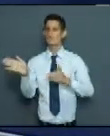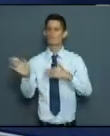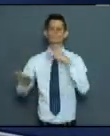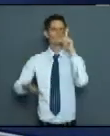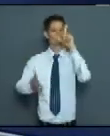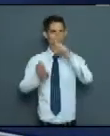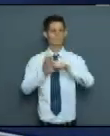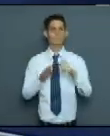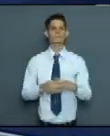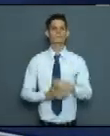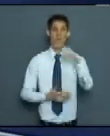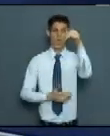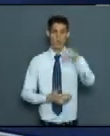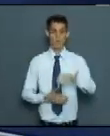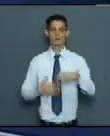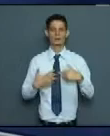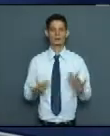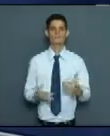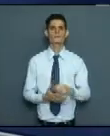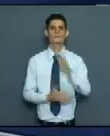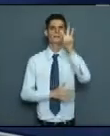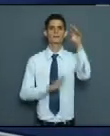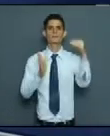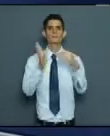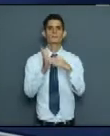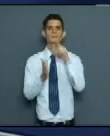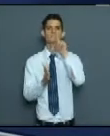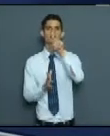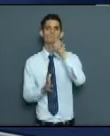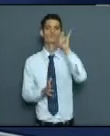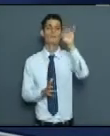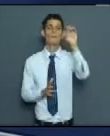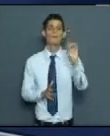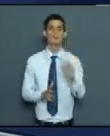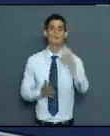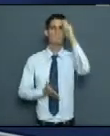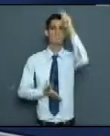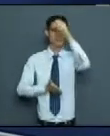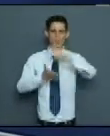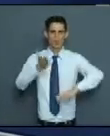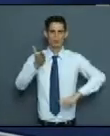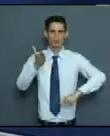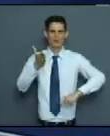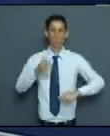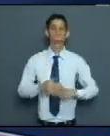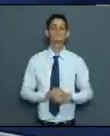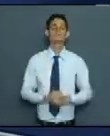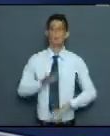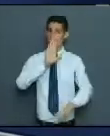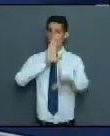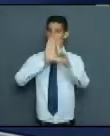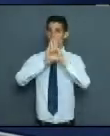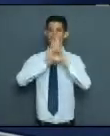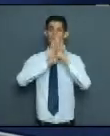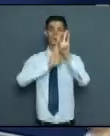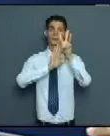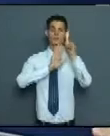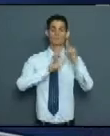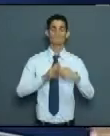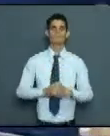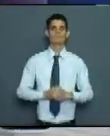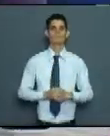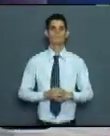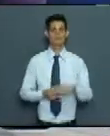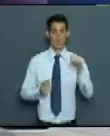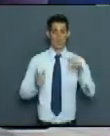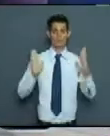llevamos en esta etapa 3.190 multas aplicadas por el decreto 31. Estamos hablando en esta